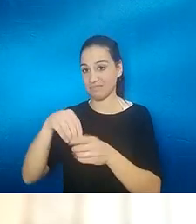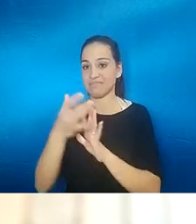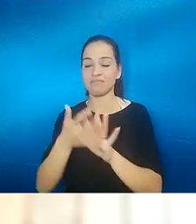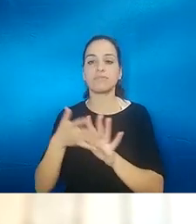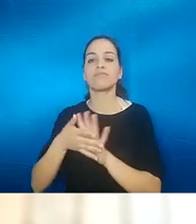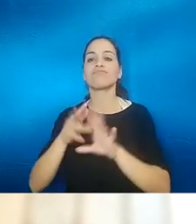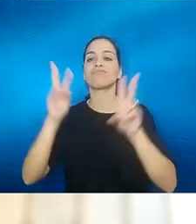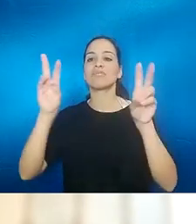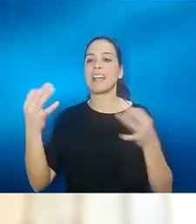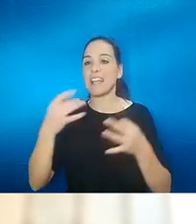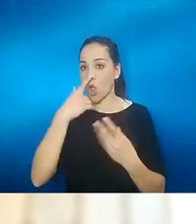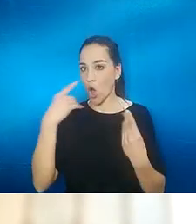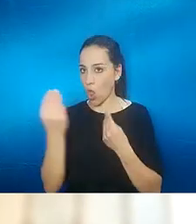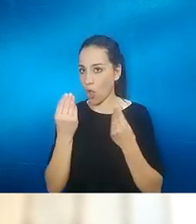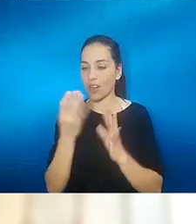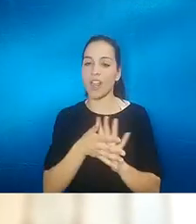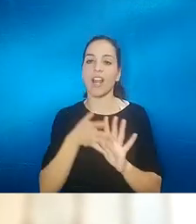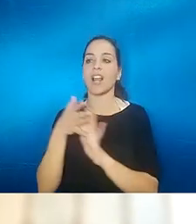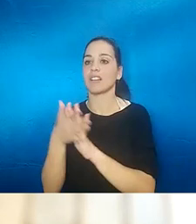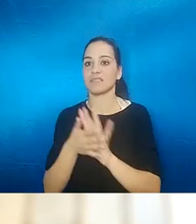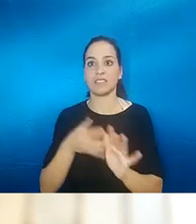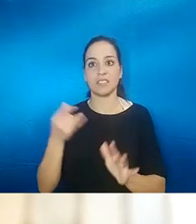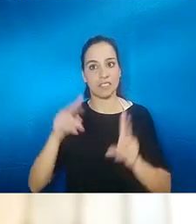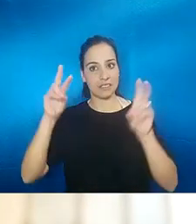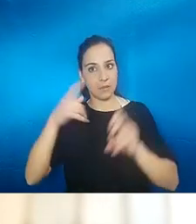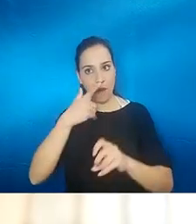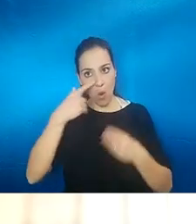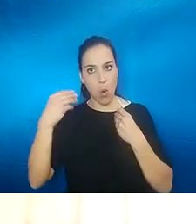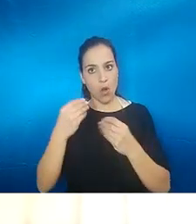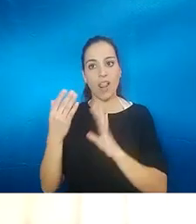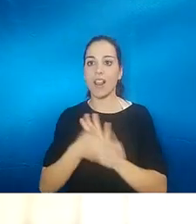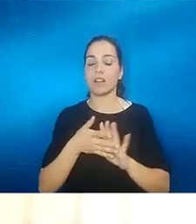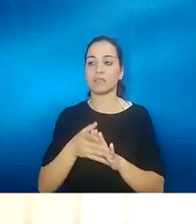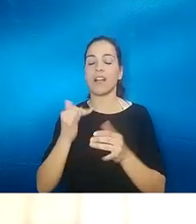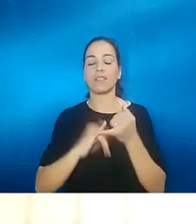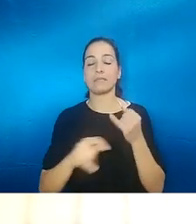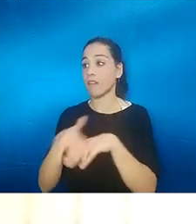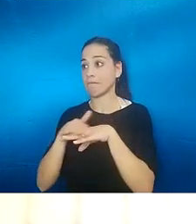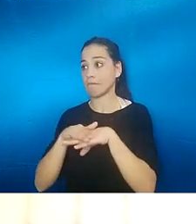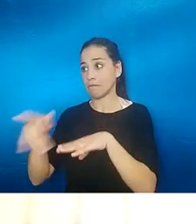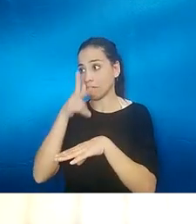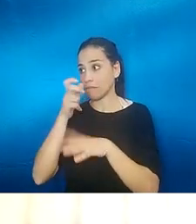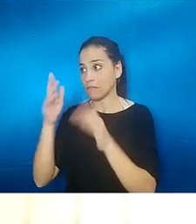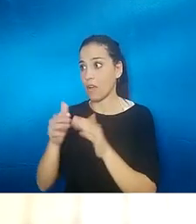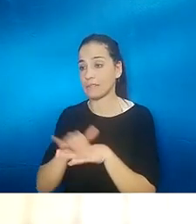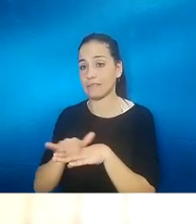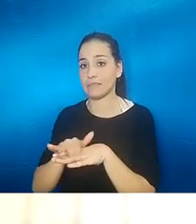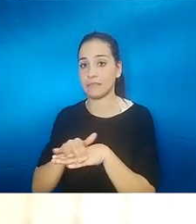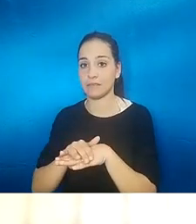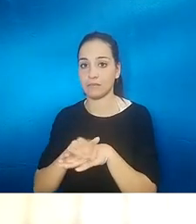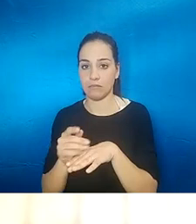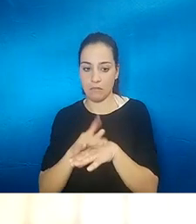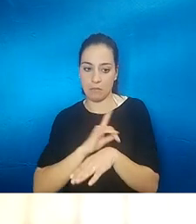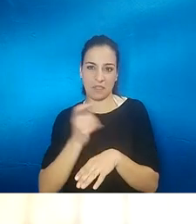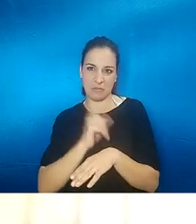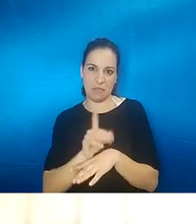común o sea todos los días alguien te habla de olores y siempre te miran y te dicen ay perdona que tú no hueles tampoco me tienes que pedir perdón pero